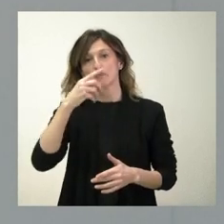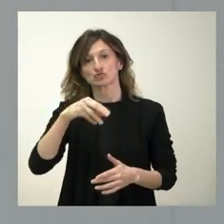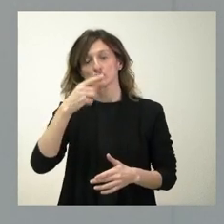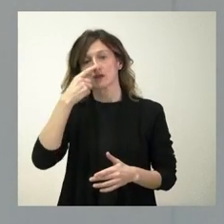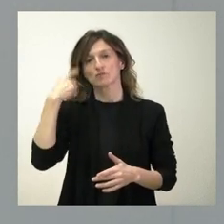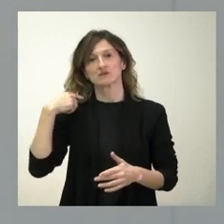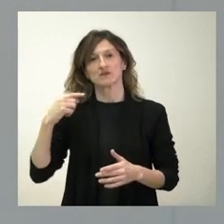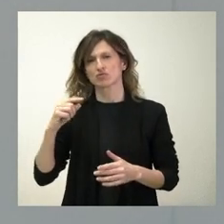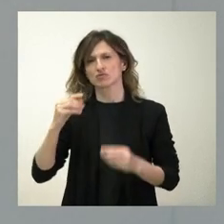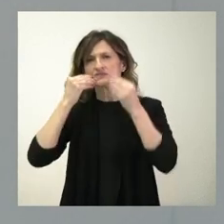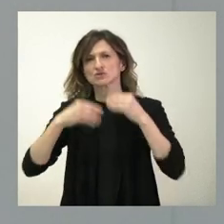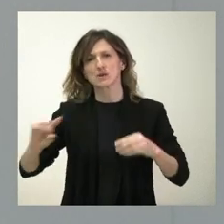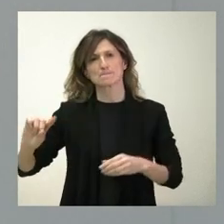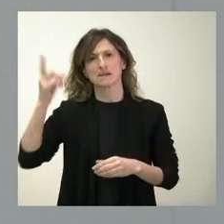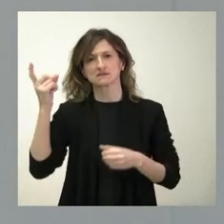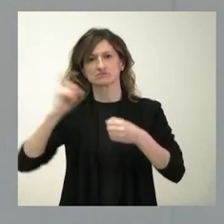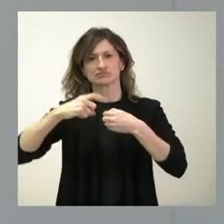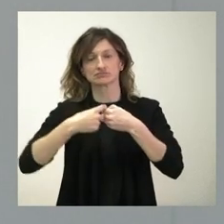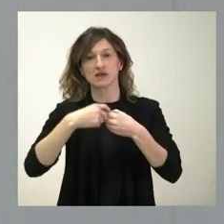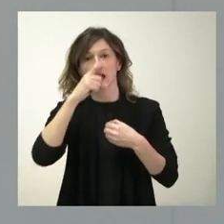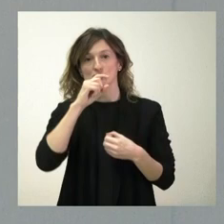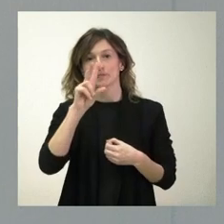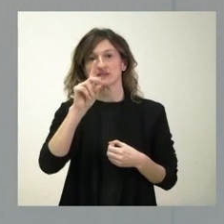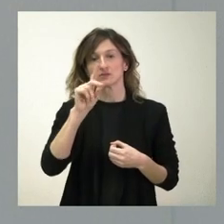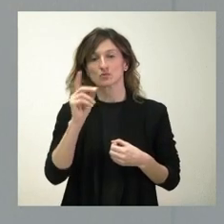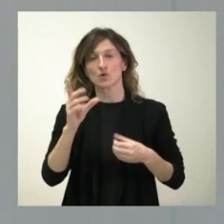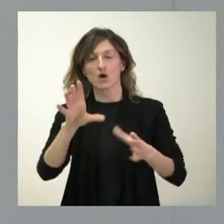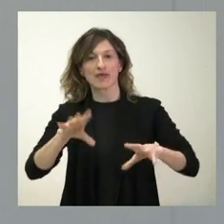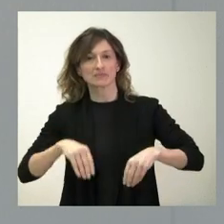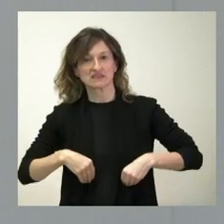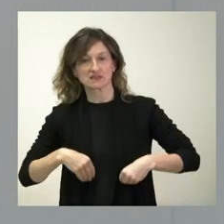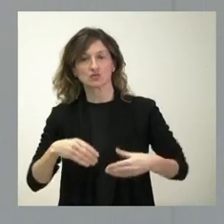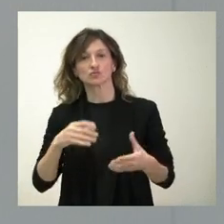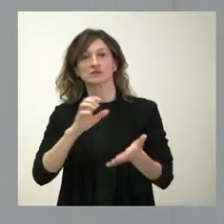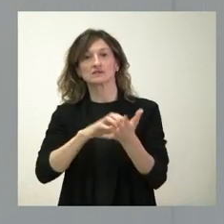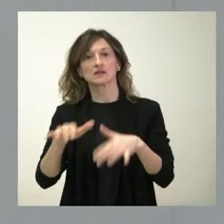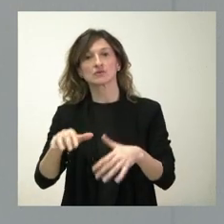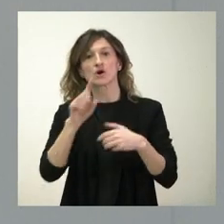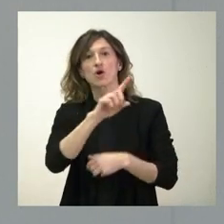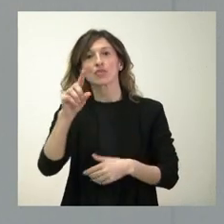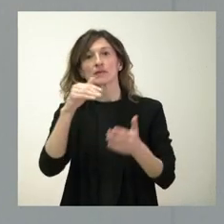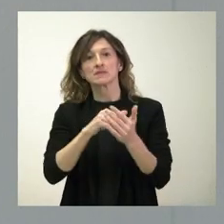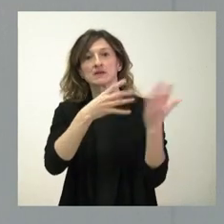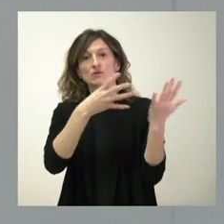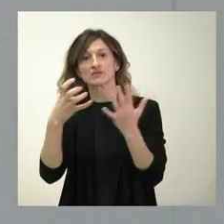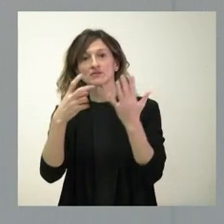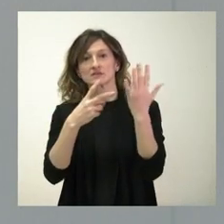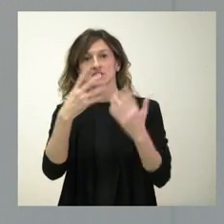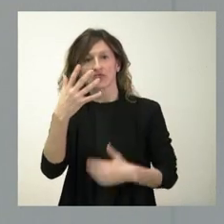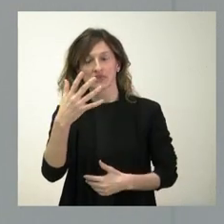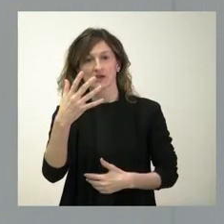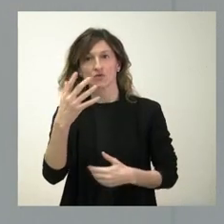histórico de participación. Si en el año 21 el número de admitidos de nuestra comunidad fueron 11.975,